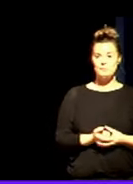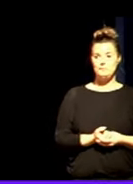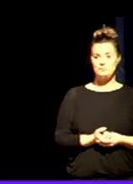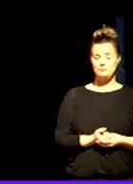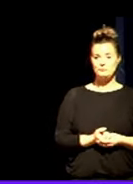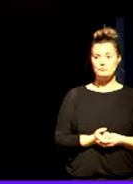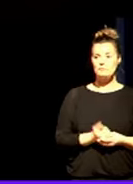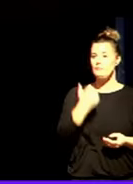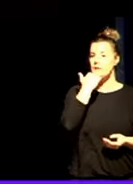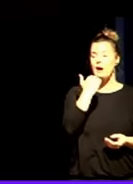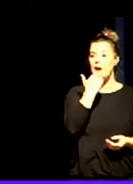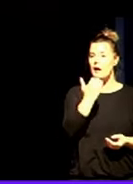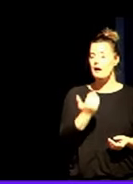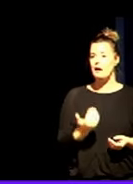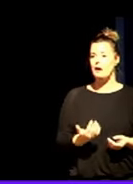Algo